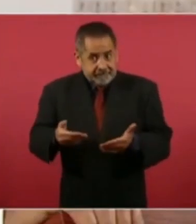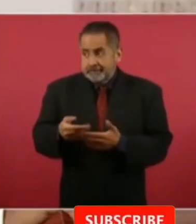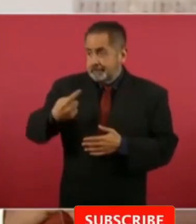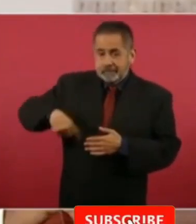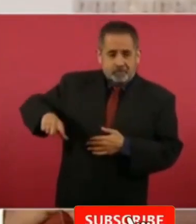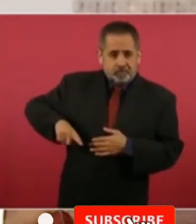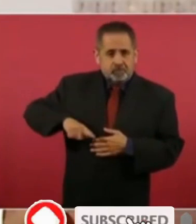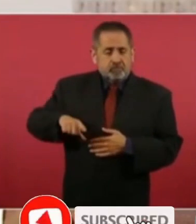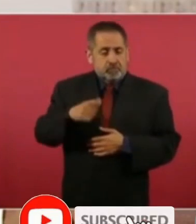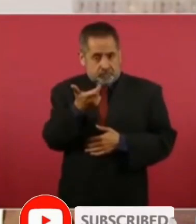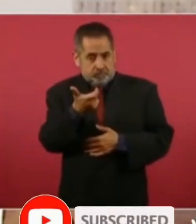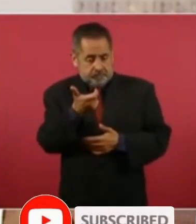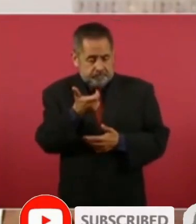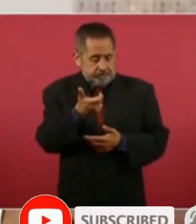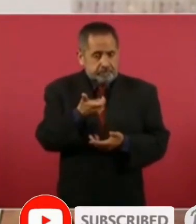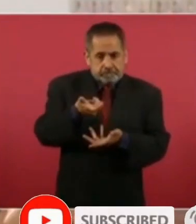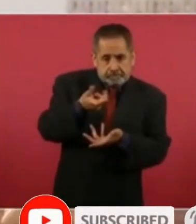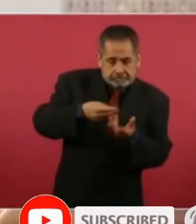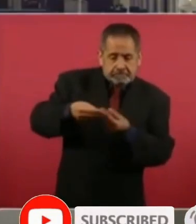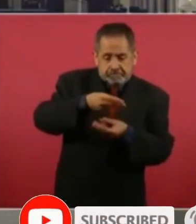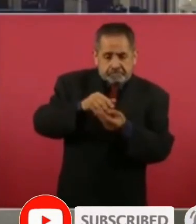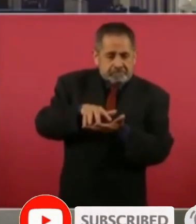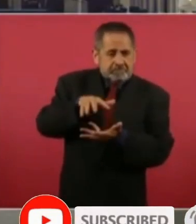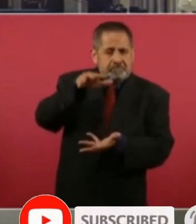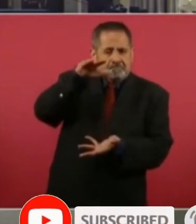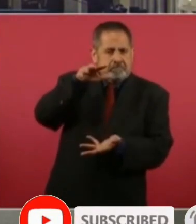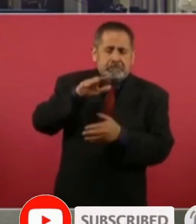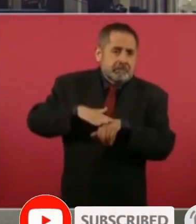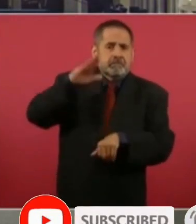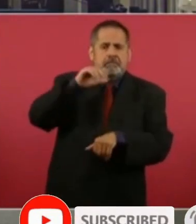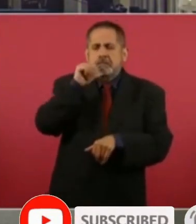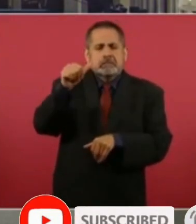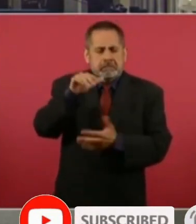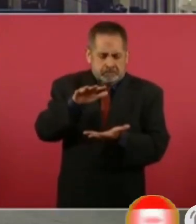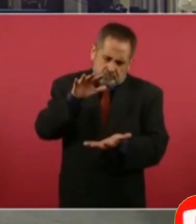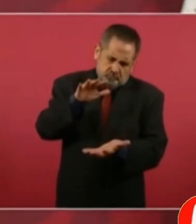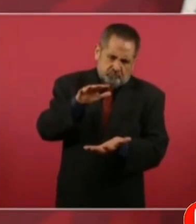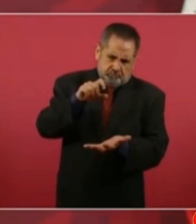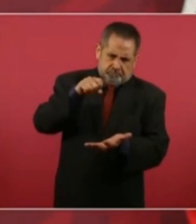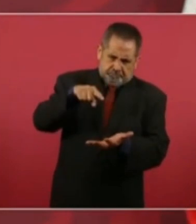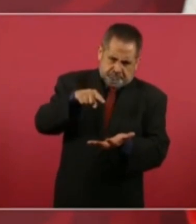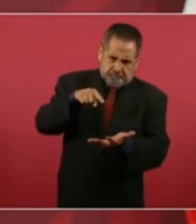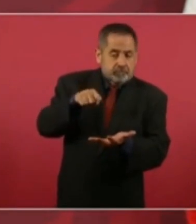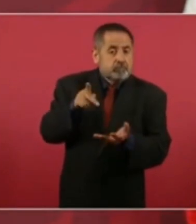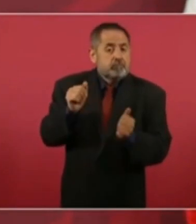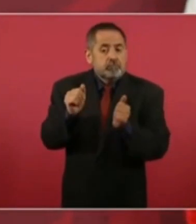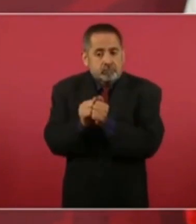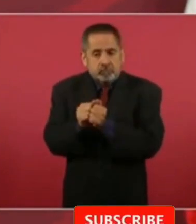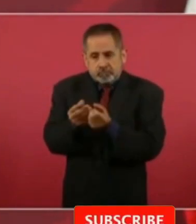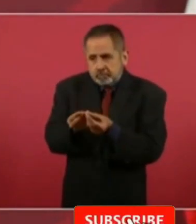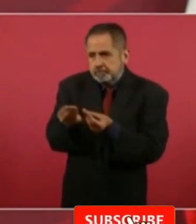es promover la creación de la riqueza, pero